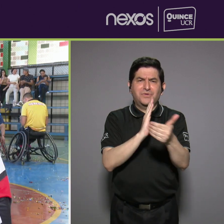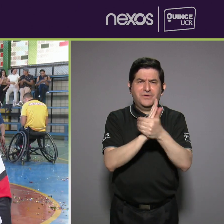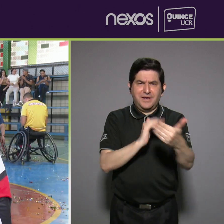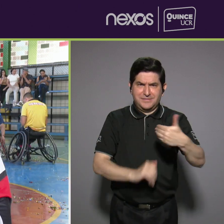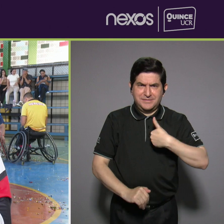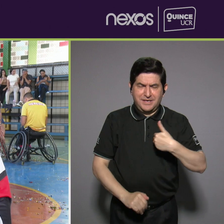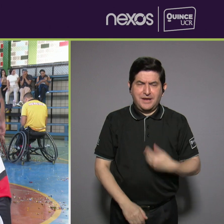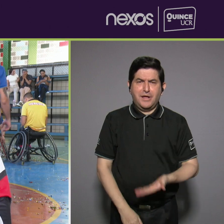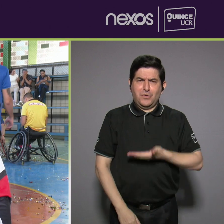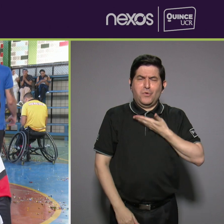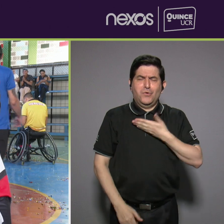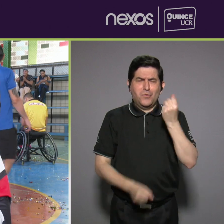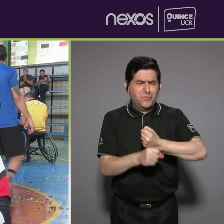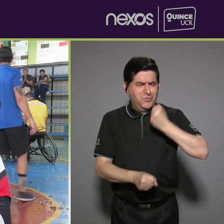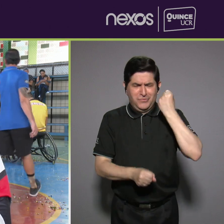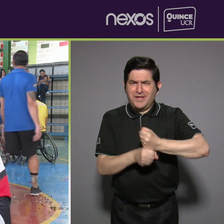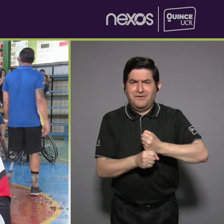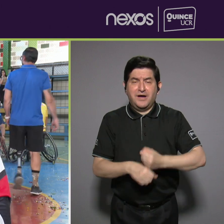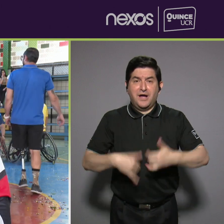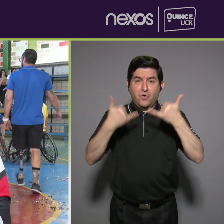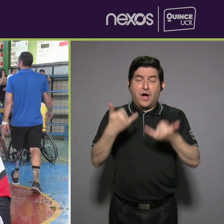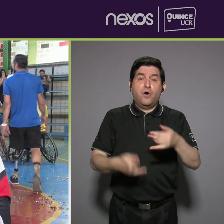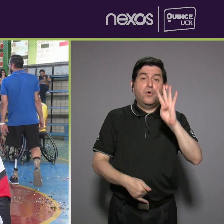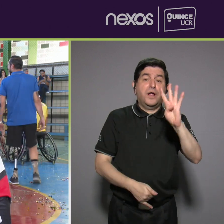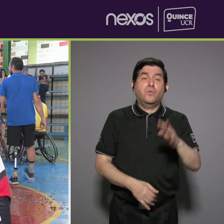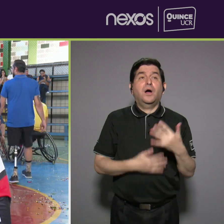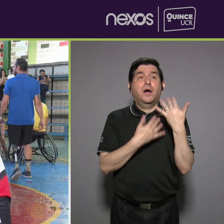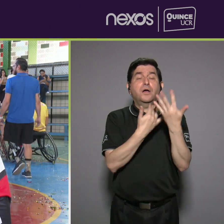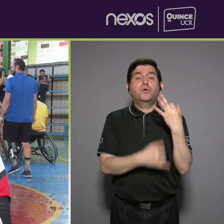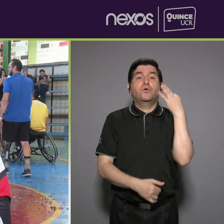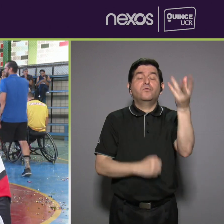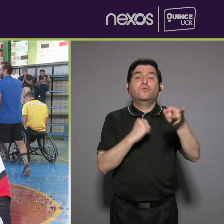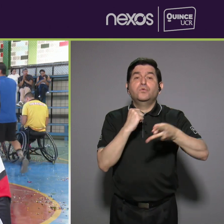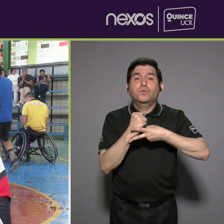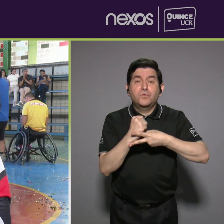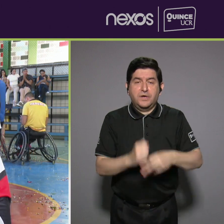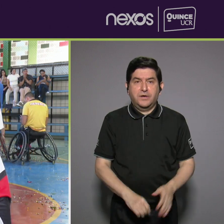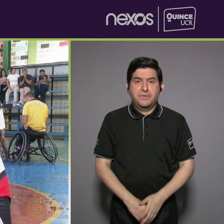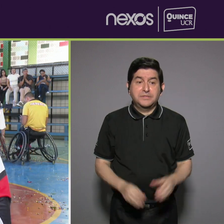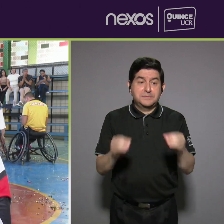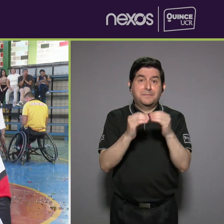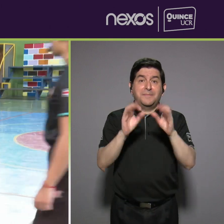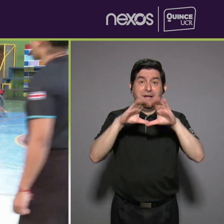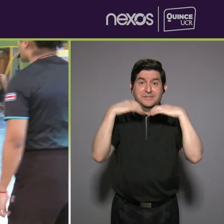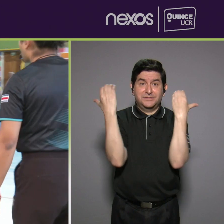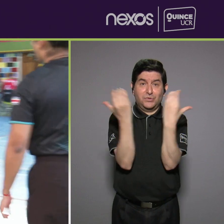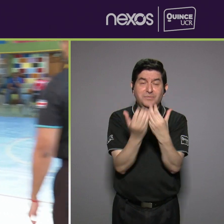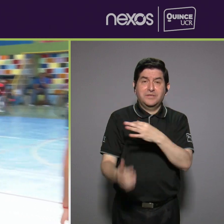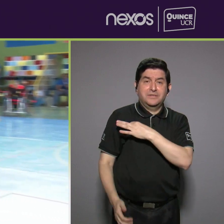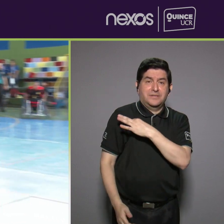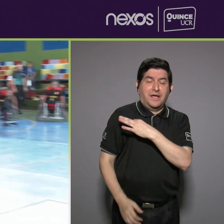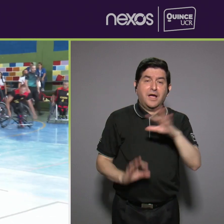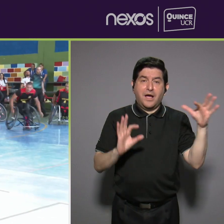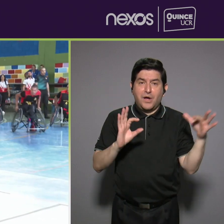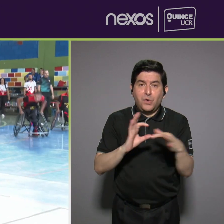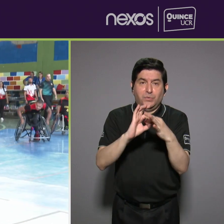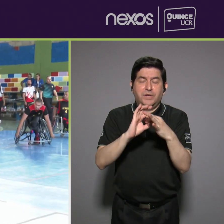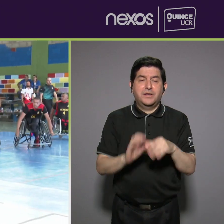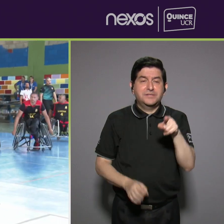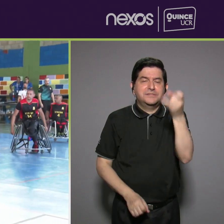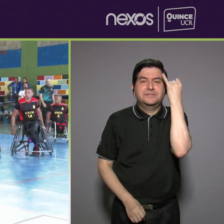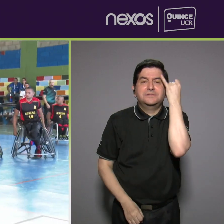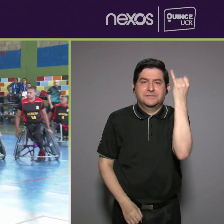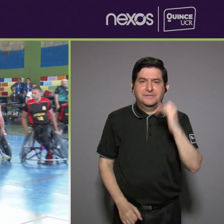tenemos orgullo esfuerzo ahorita son cuatro esperemos que para la próxima edición sean más comités los invito a que se unan a esta